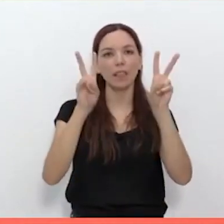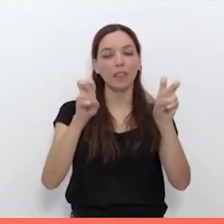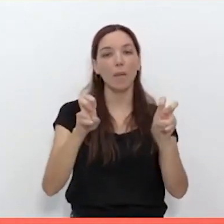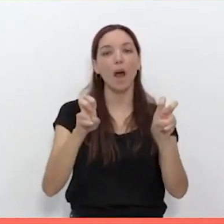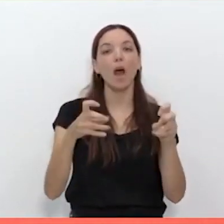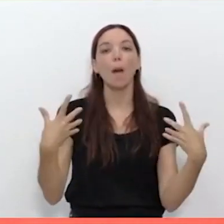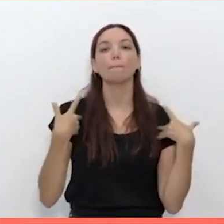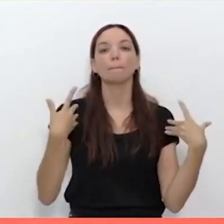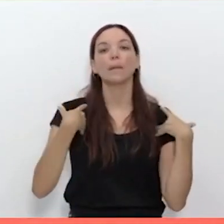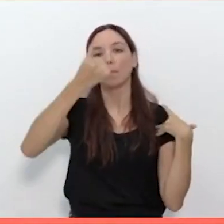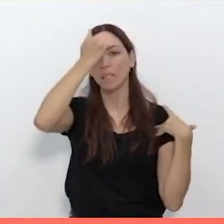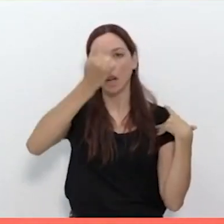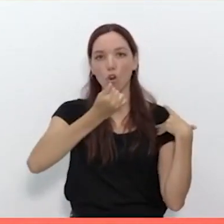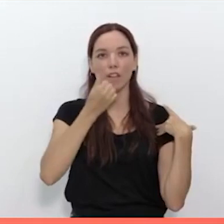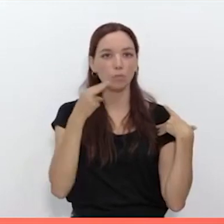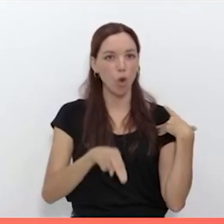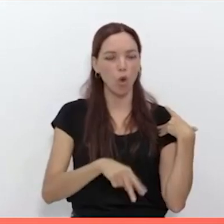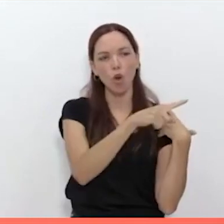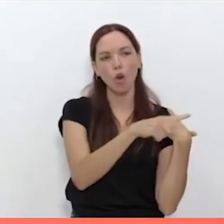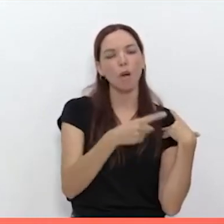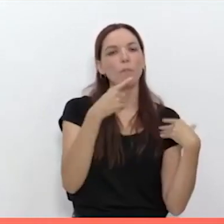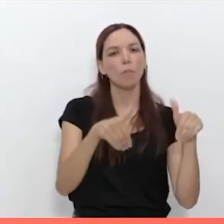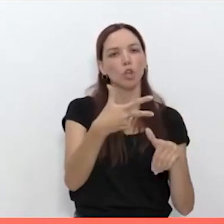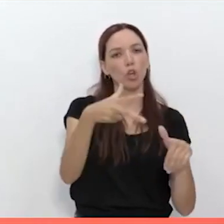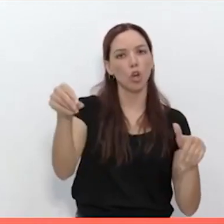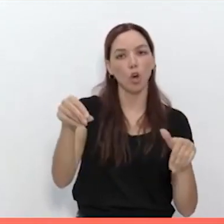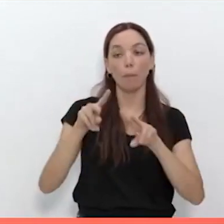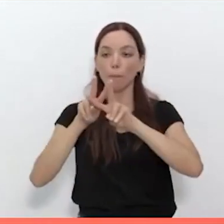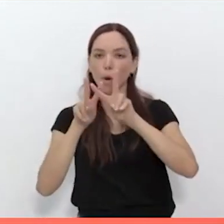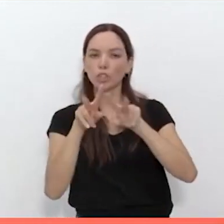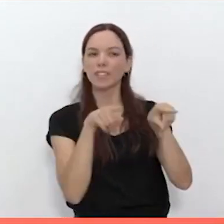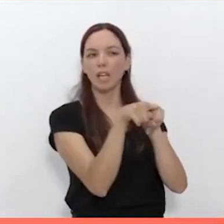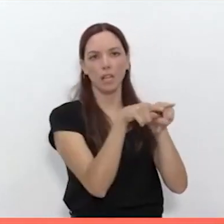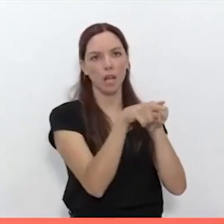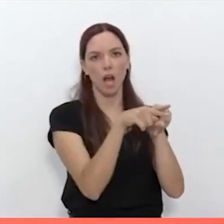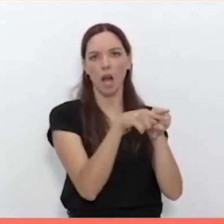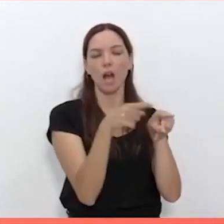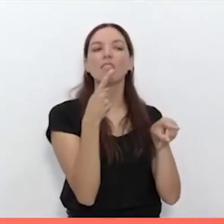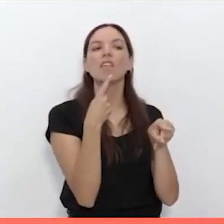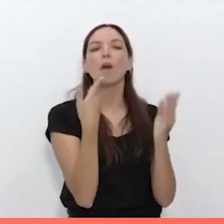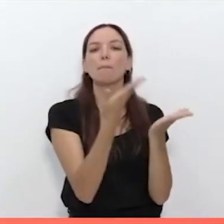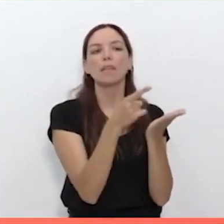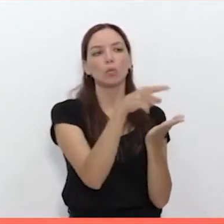terrorismo. ¿Lo consideran, hablan de incluso un insulto a las víctimas y piden al PSOE extremeño que rectifique?